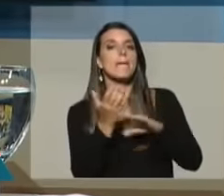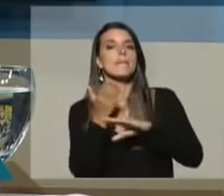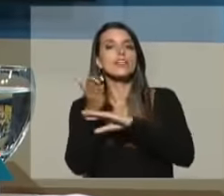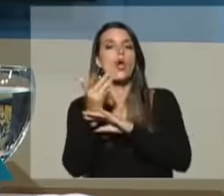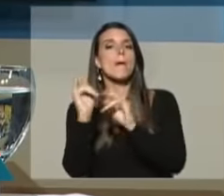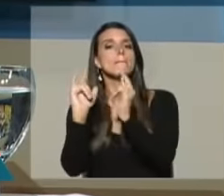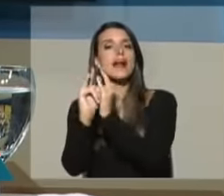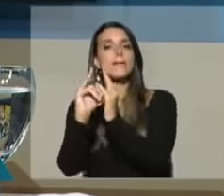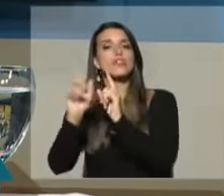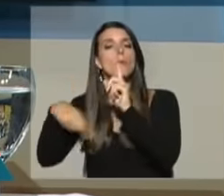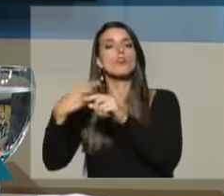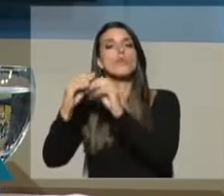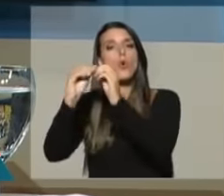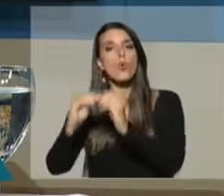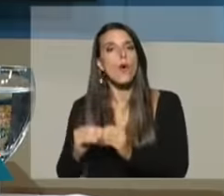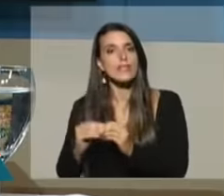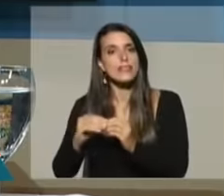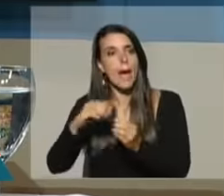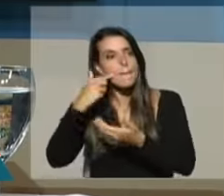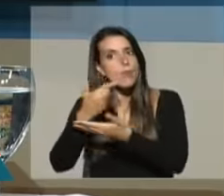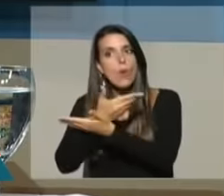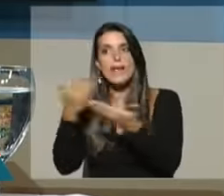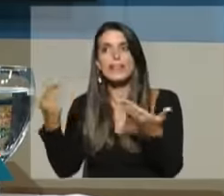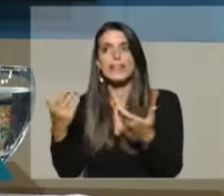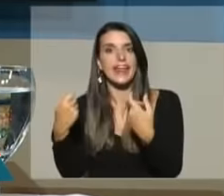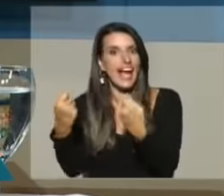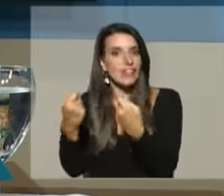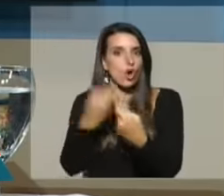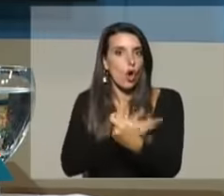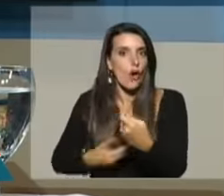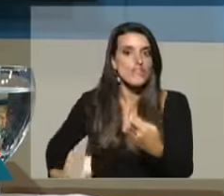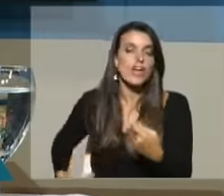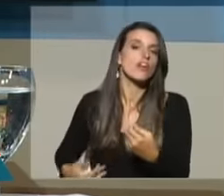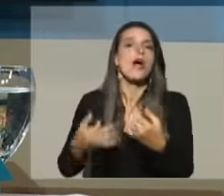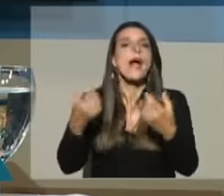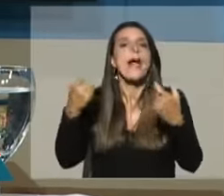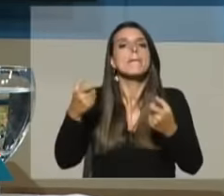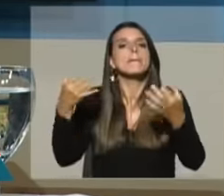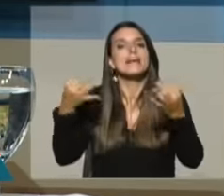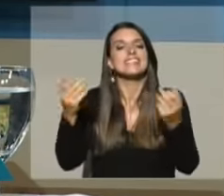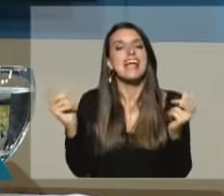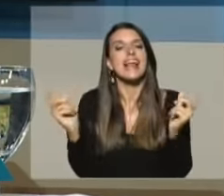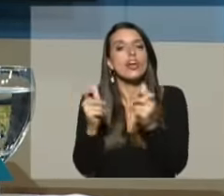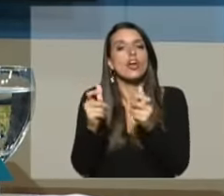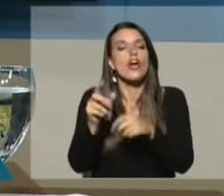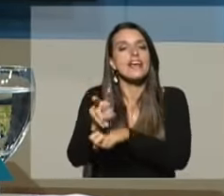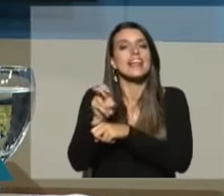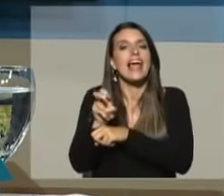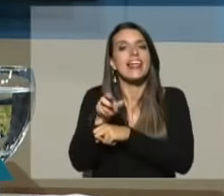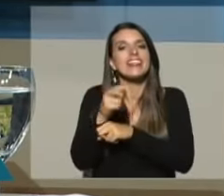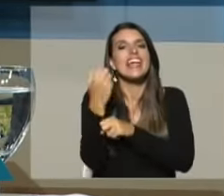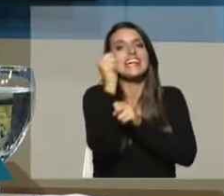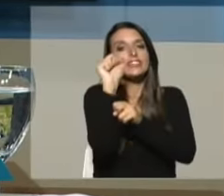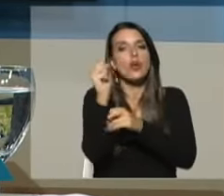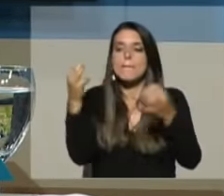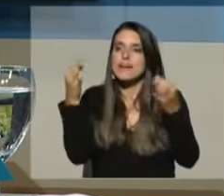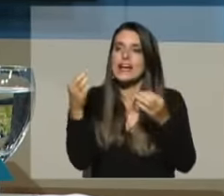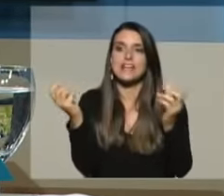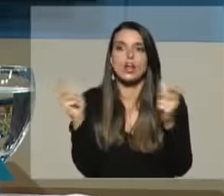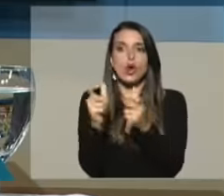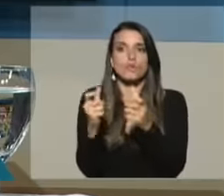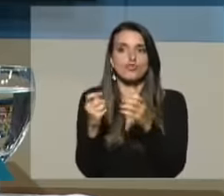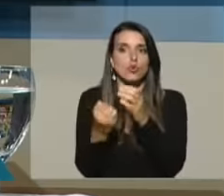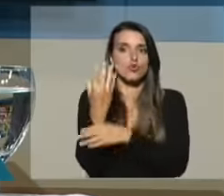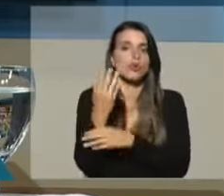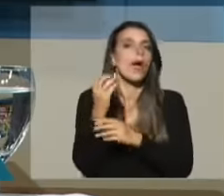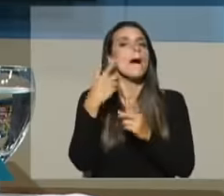Parlamento que en la próxima rendición de cuentas se cree una fiscalía especializada en estos delitos. Pero además, los reportes de